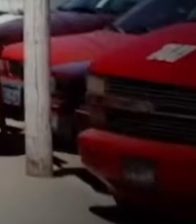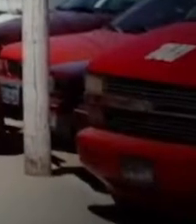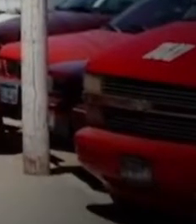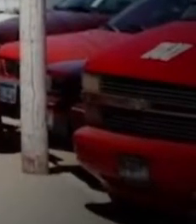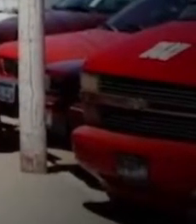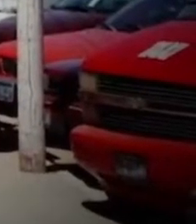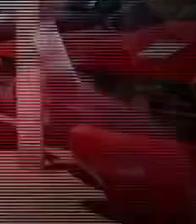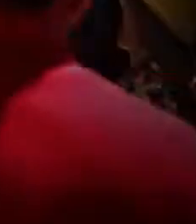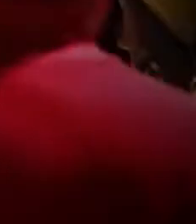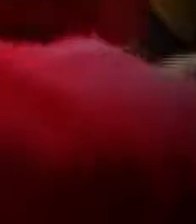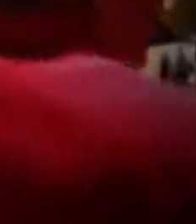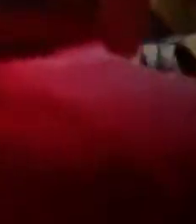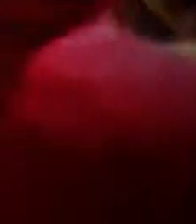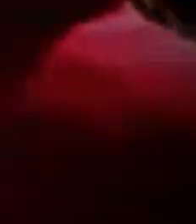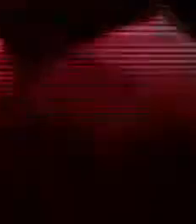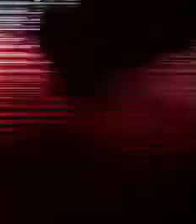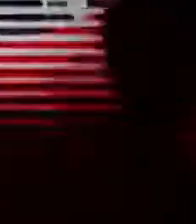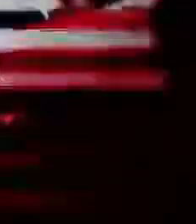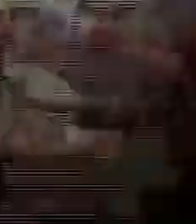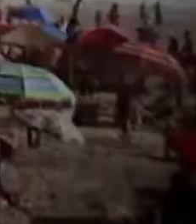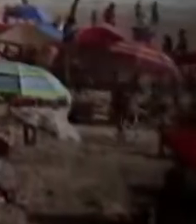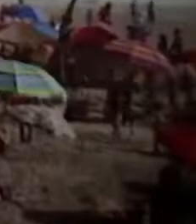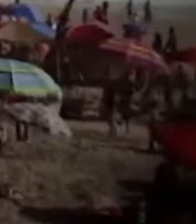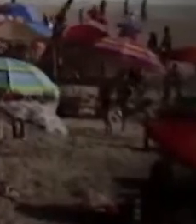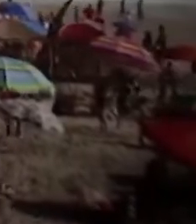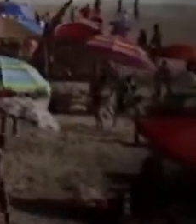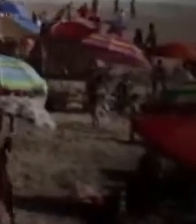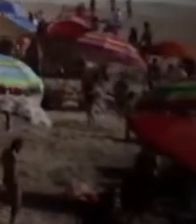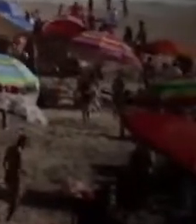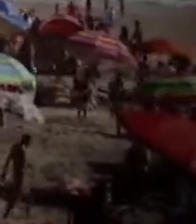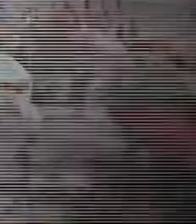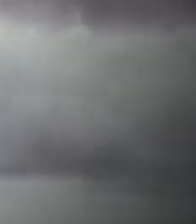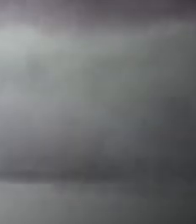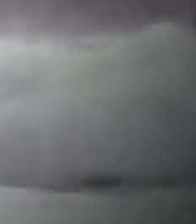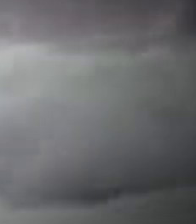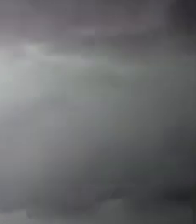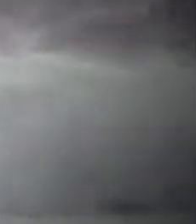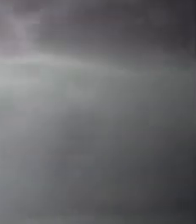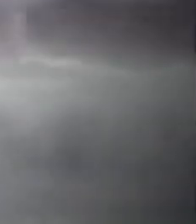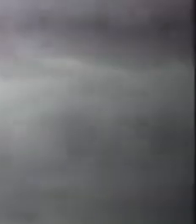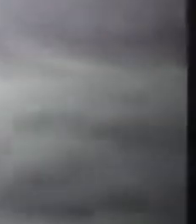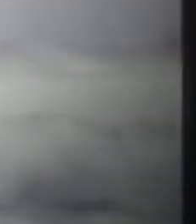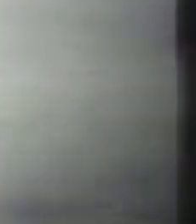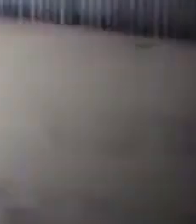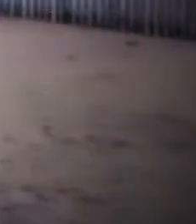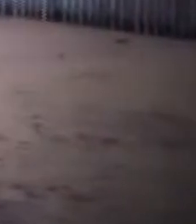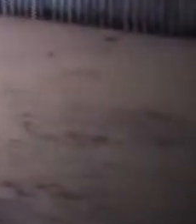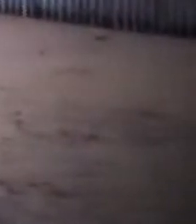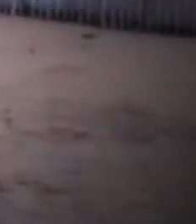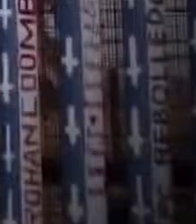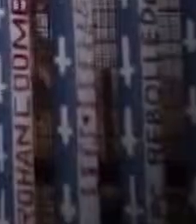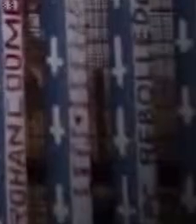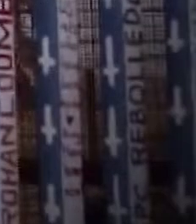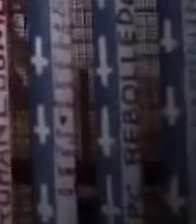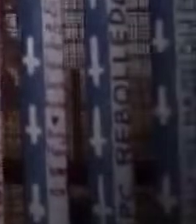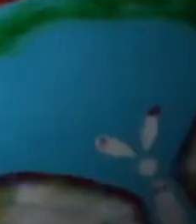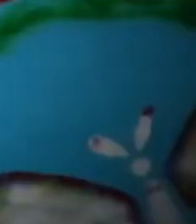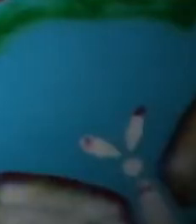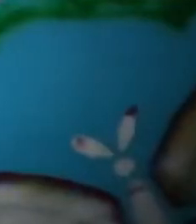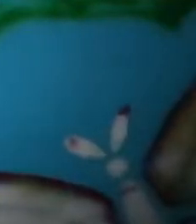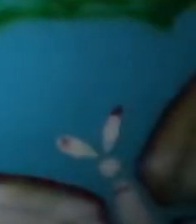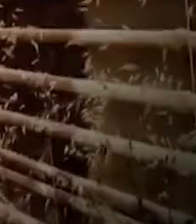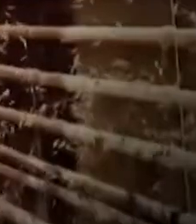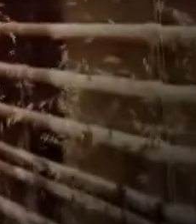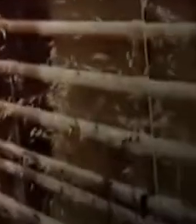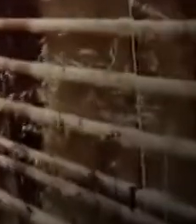Dos mundos para muchos antagónicos que a pesar de compartir problemas, historia y territorio, están divididos por más de